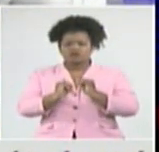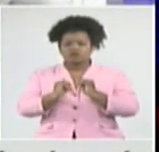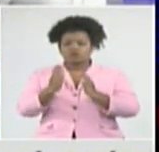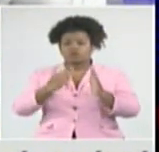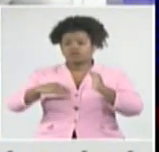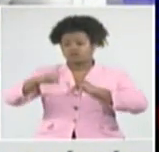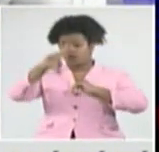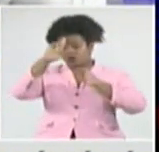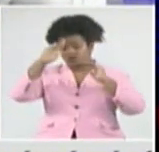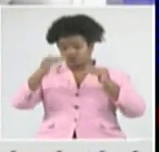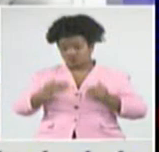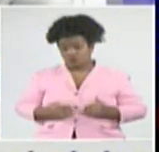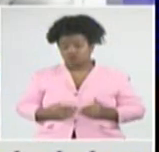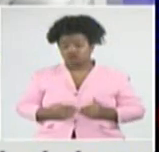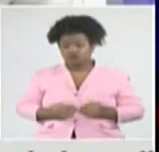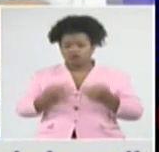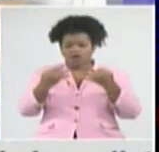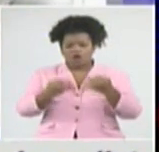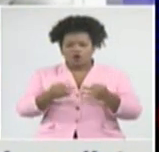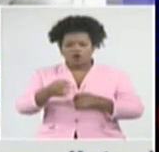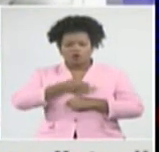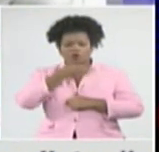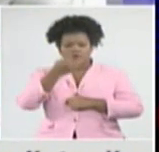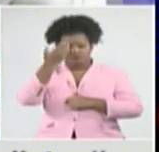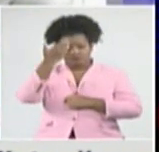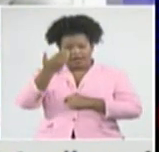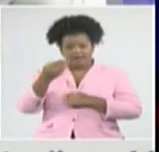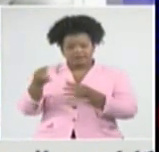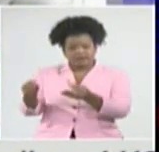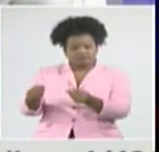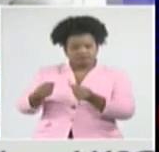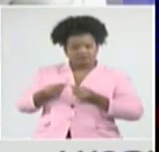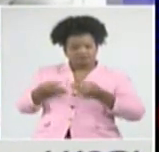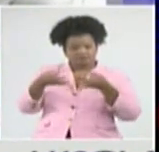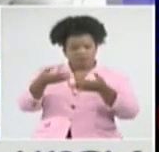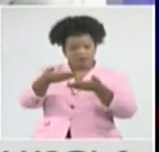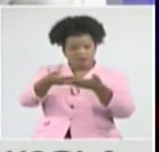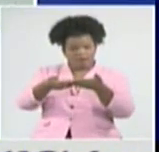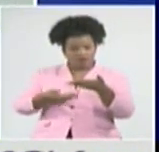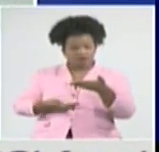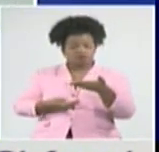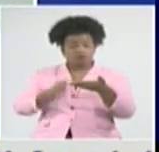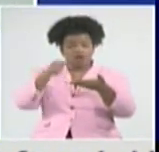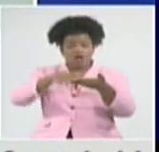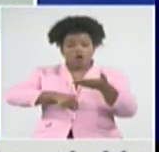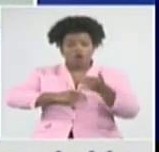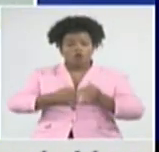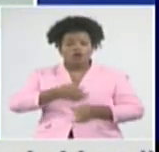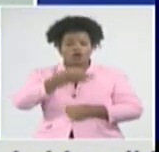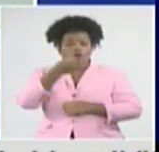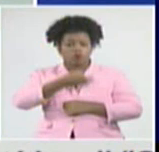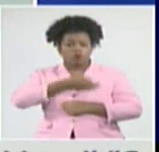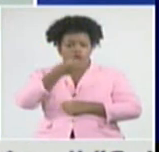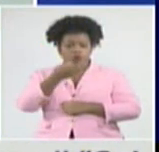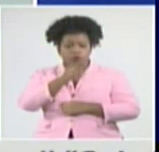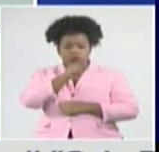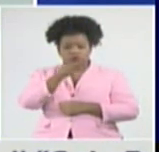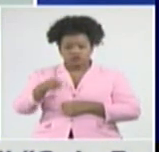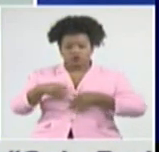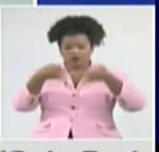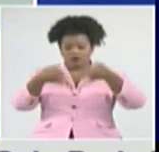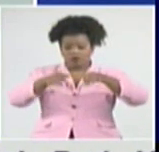Pública. Avanzamos entonces, doctor. Gracias. Avanzamos ahora con la información sobre los casos autóctonos.